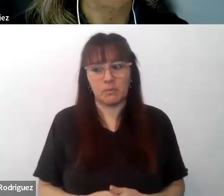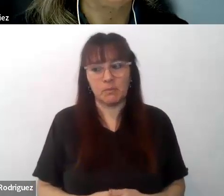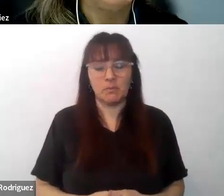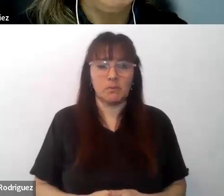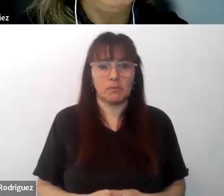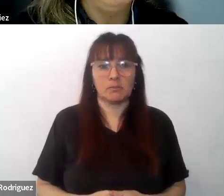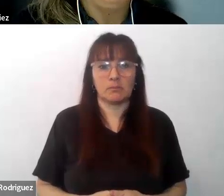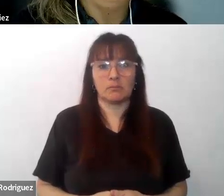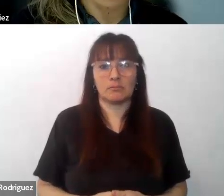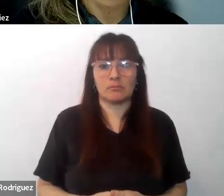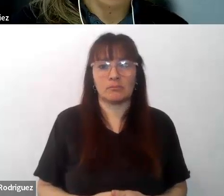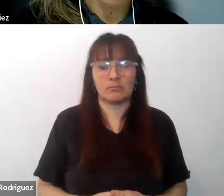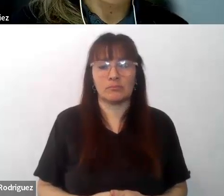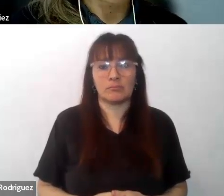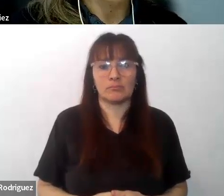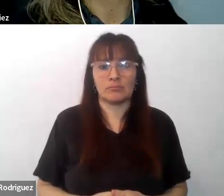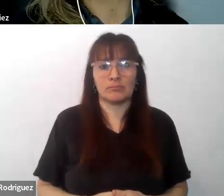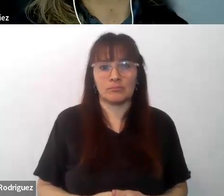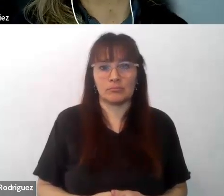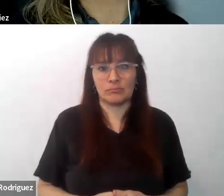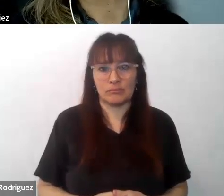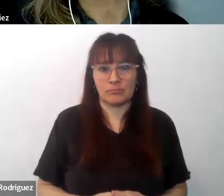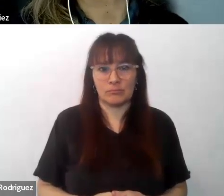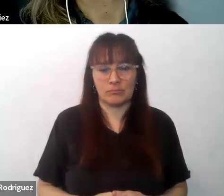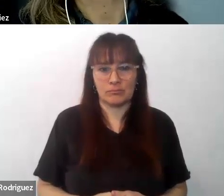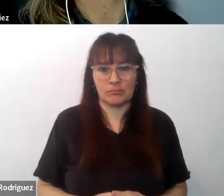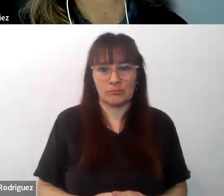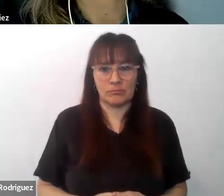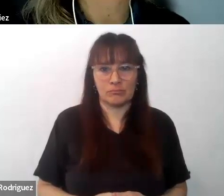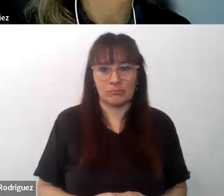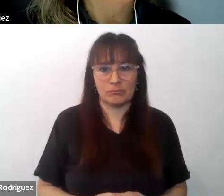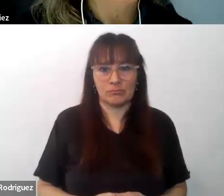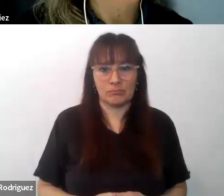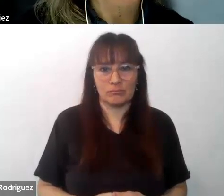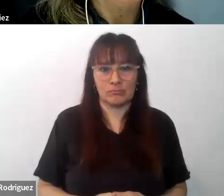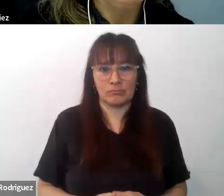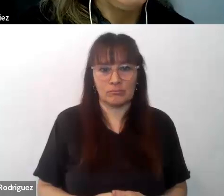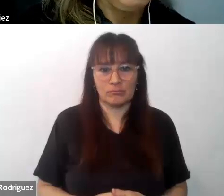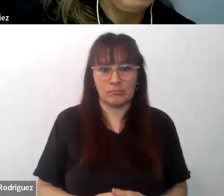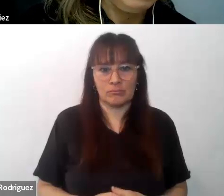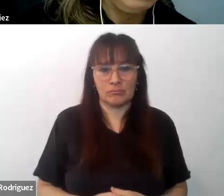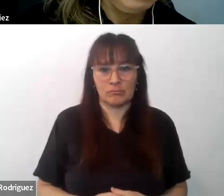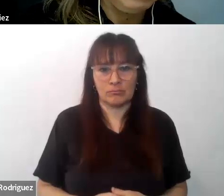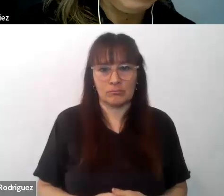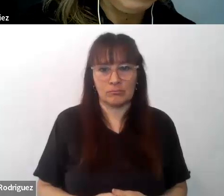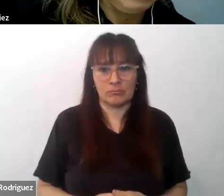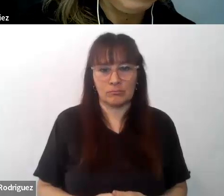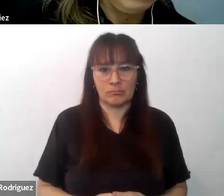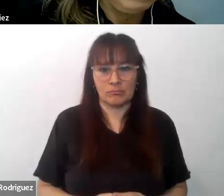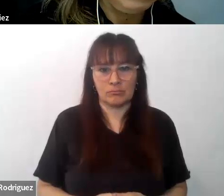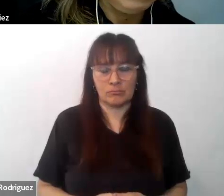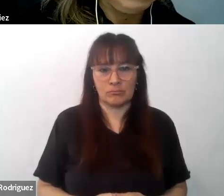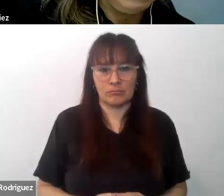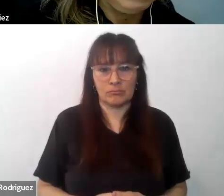Muchas gracias. Muchas gracias. Primero que nada, quiero agradecer a todos los